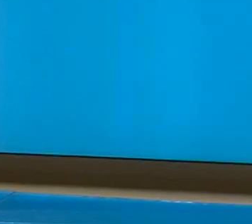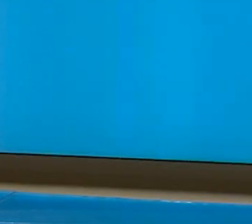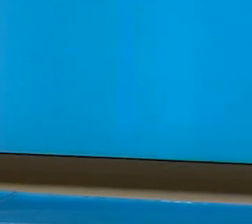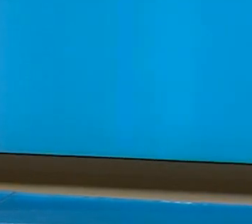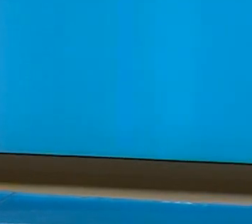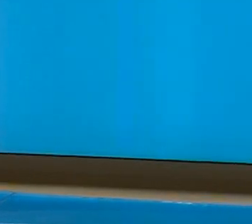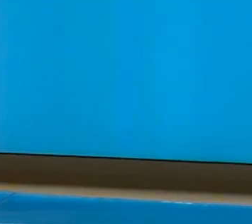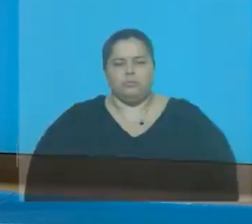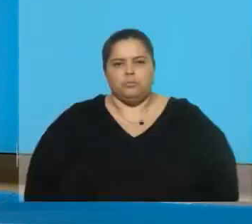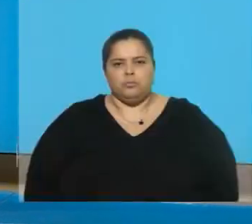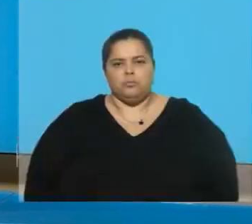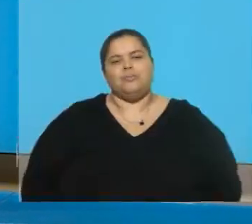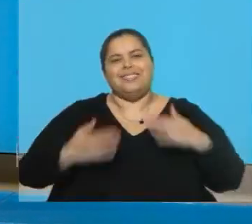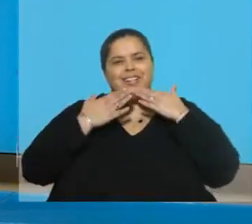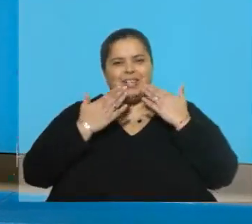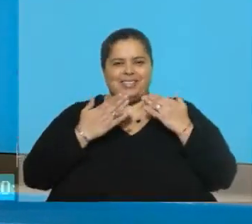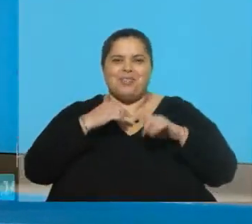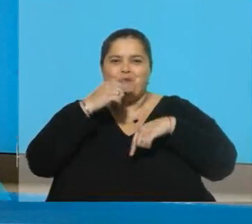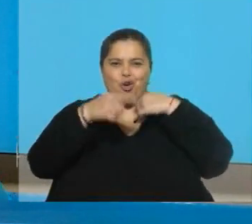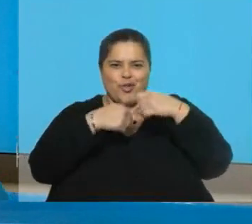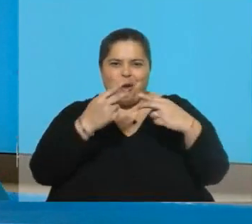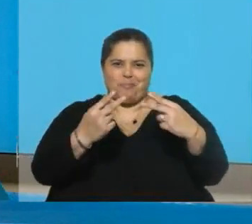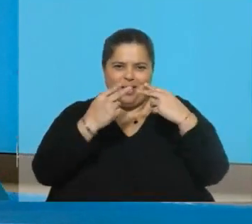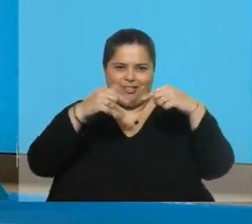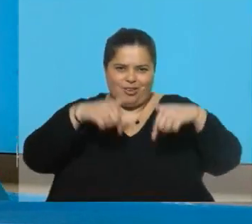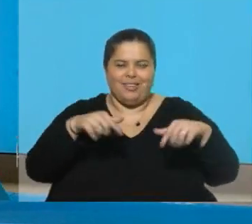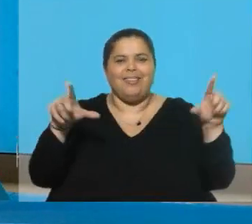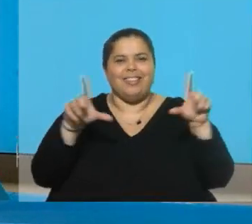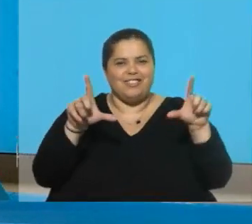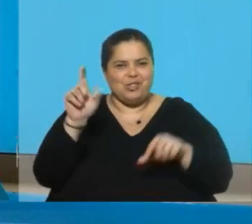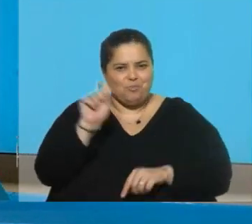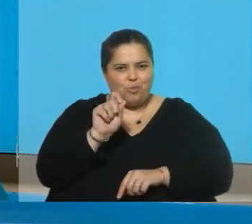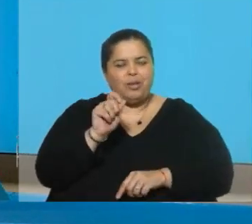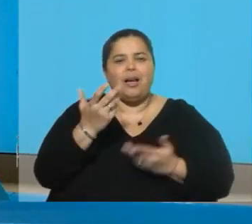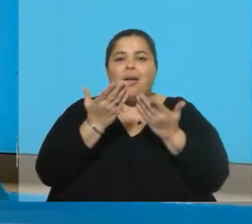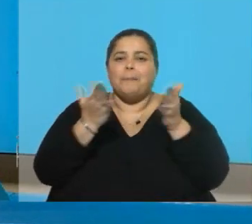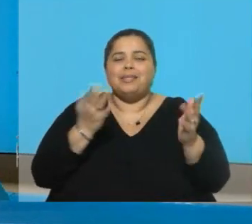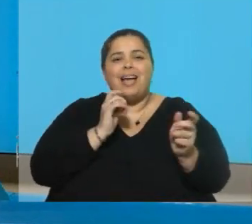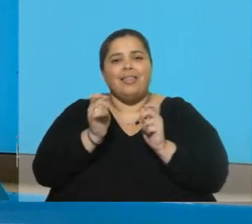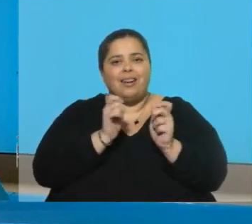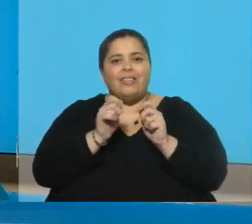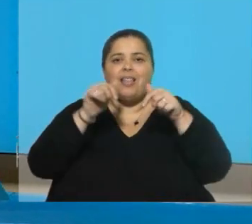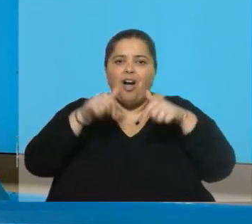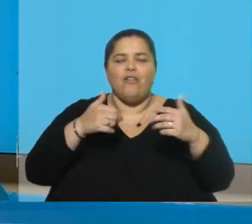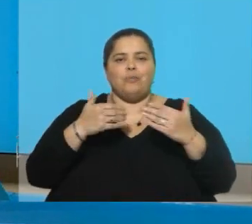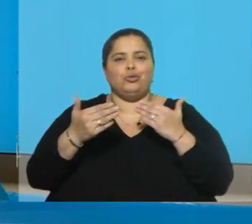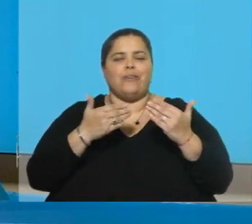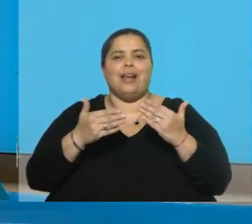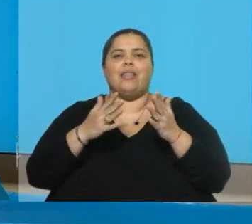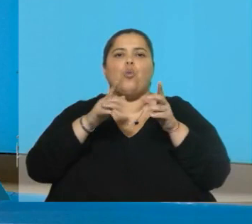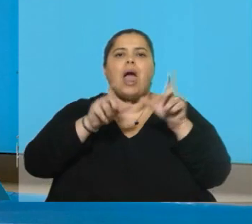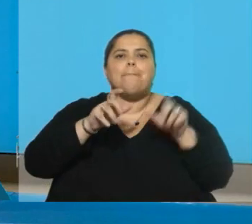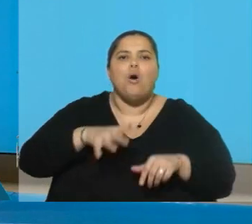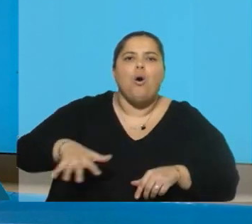Gracias por continuar con nosotros aquí en la televisión pública, comienza la entrevista. Hoy vamos a hablar de una población en particular,